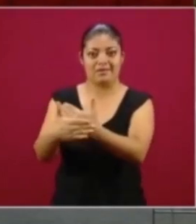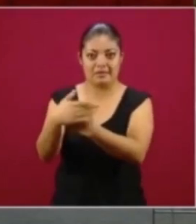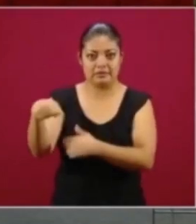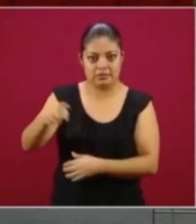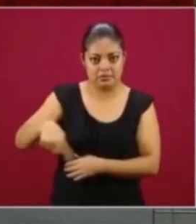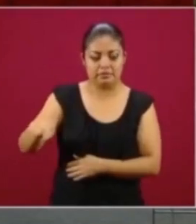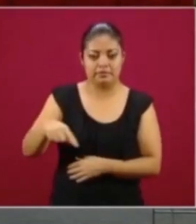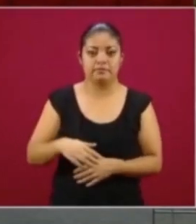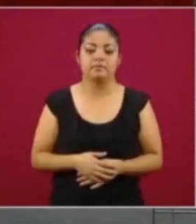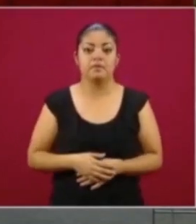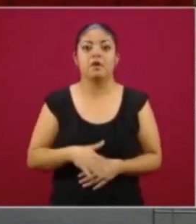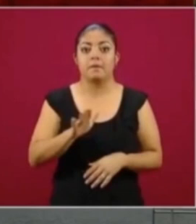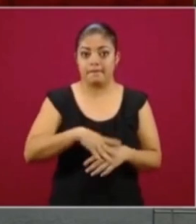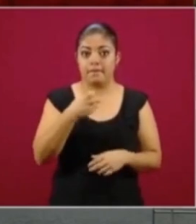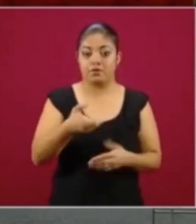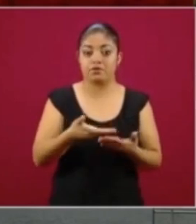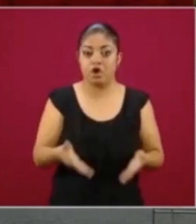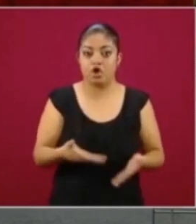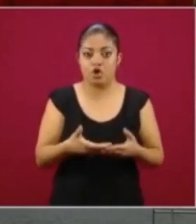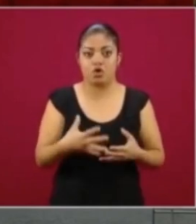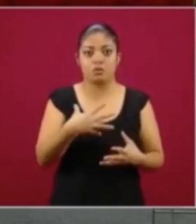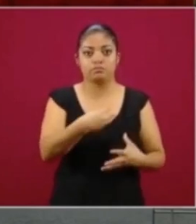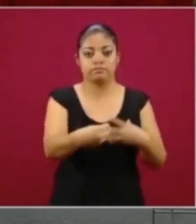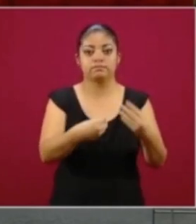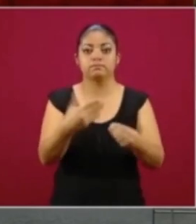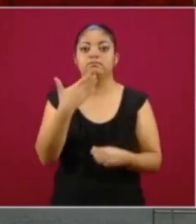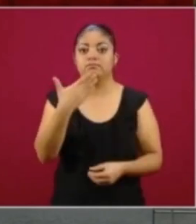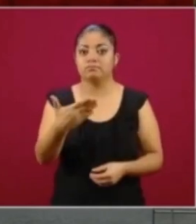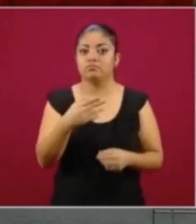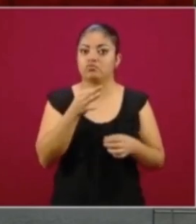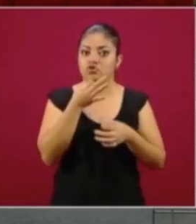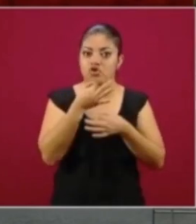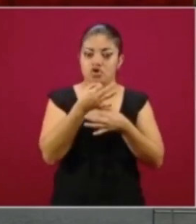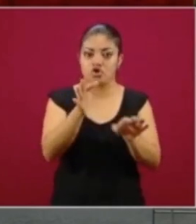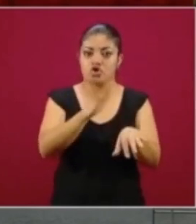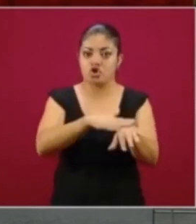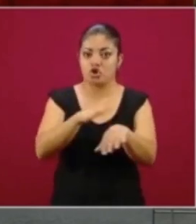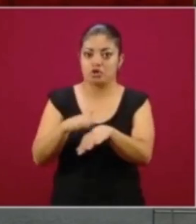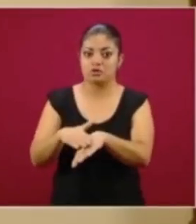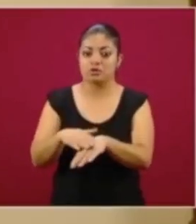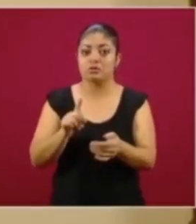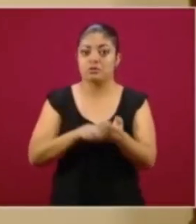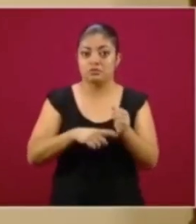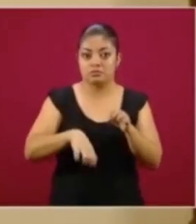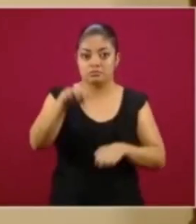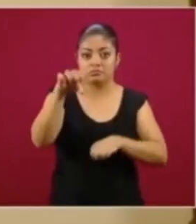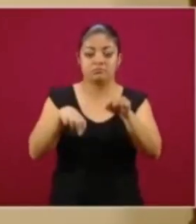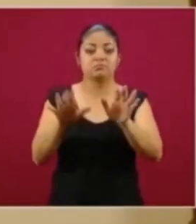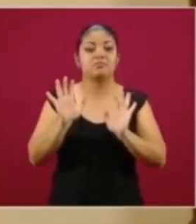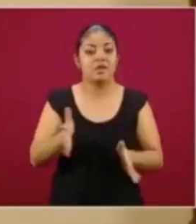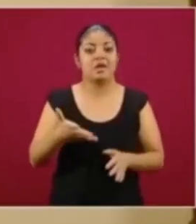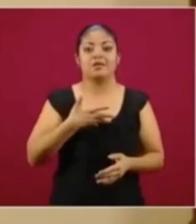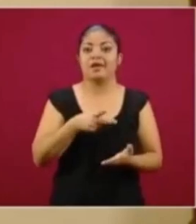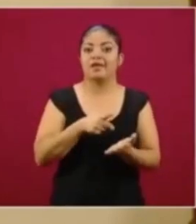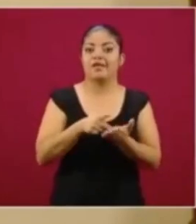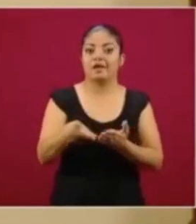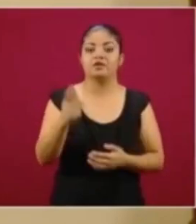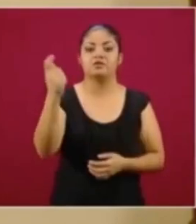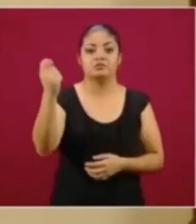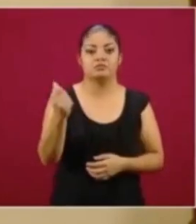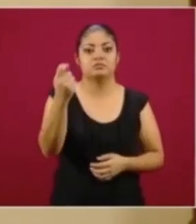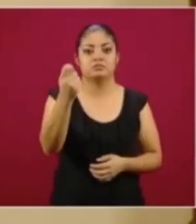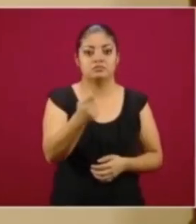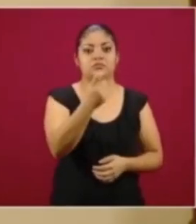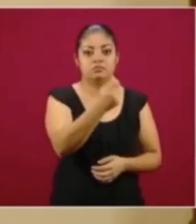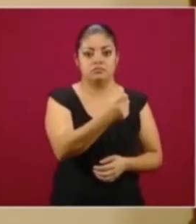en esta pandemia hay buenas noticias, los adultos mayores tienen consagrados el derecho de su pensión en